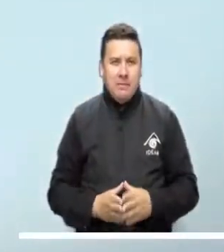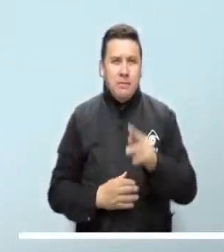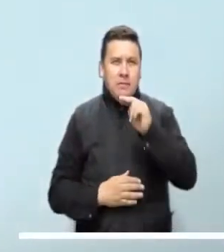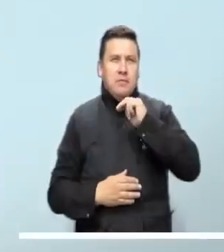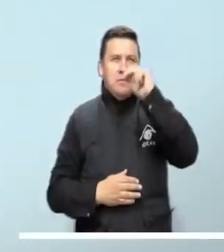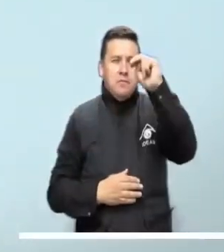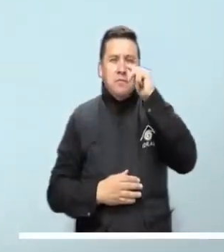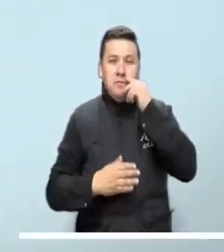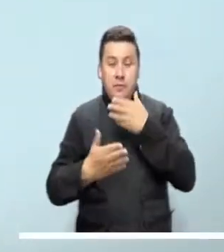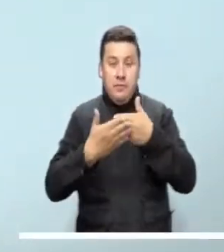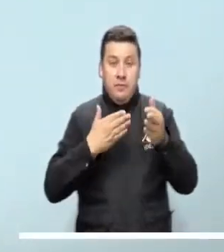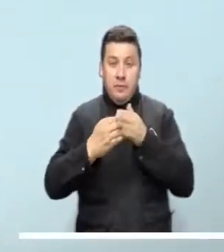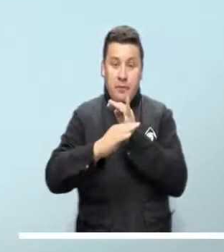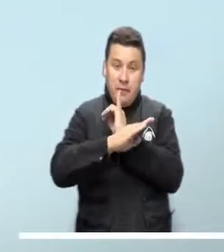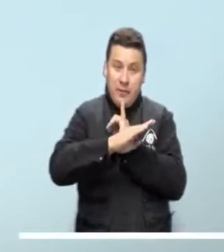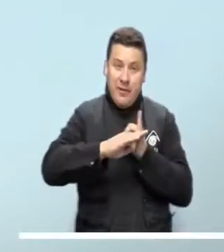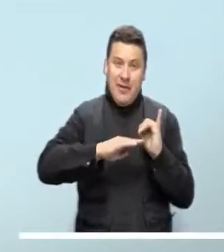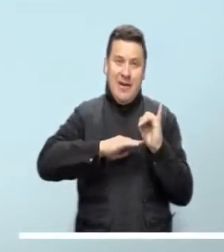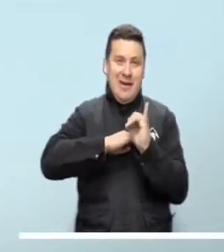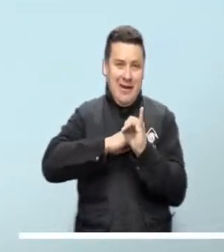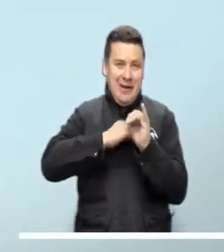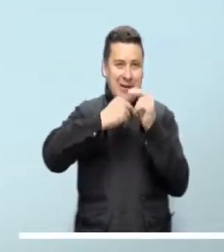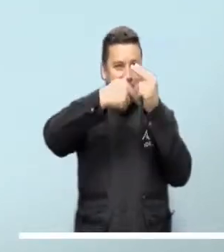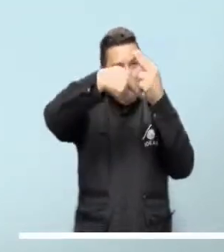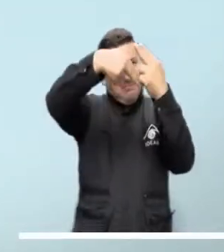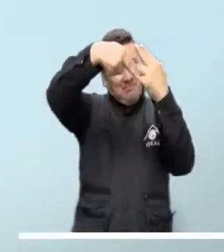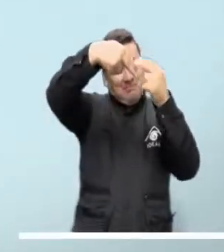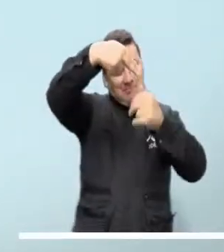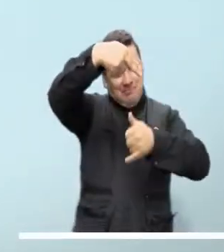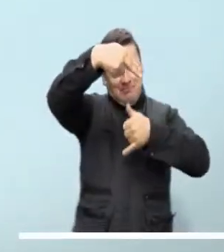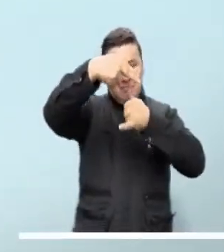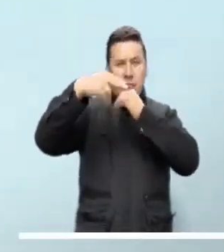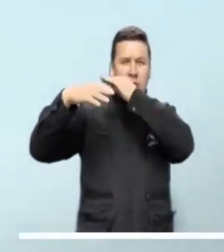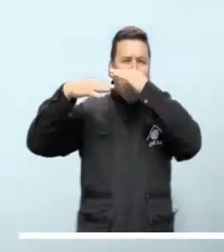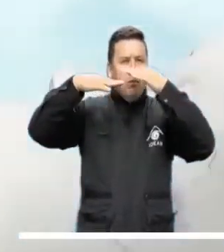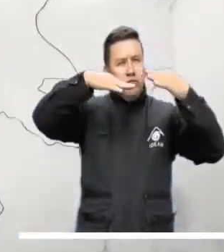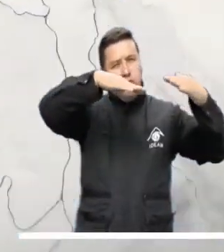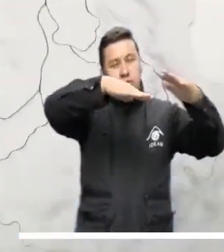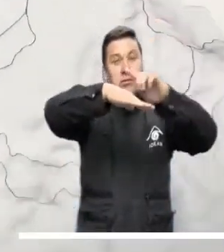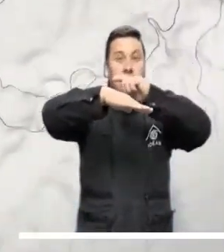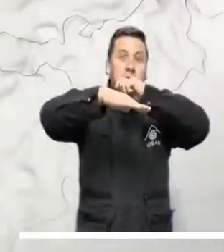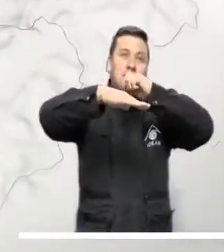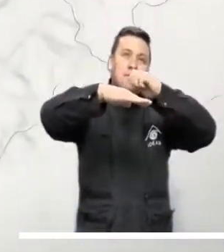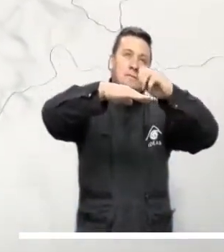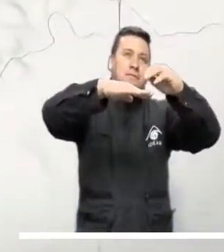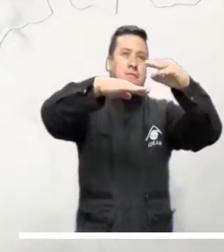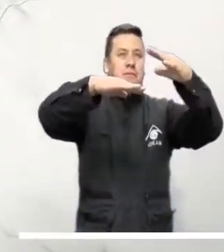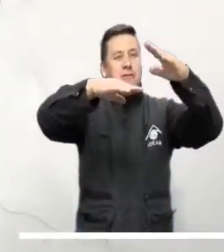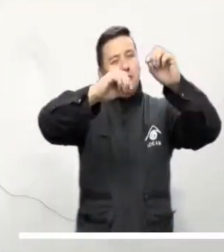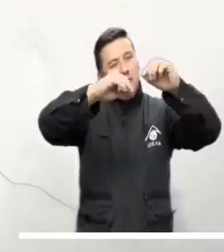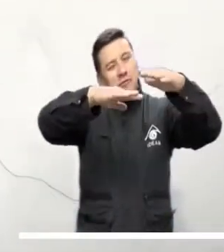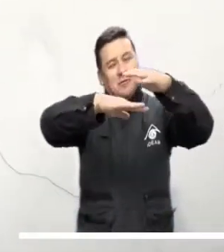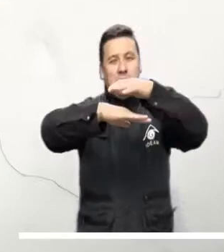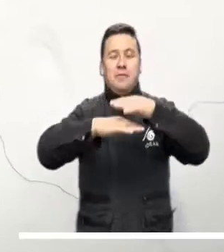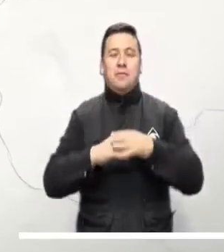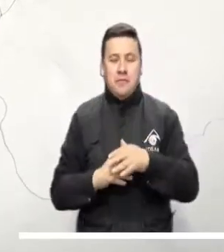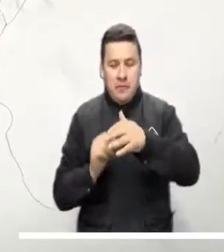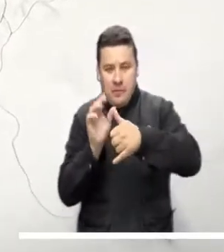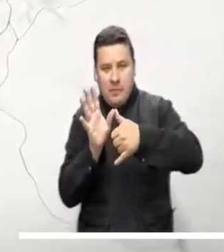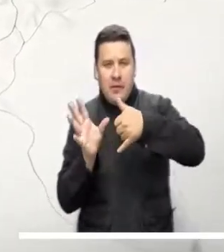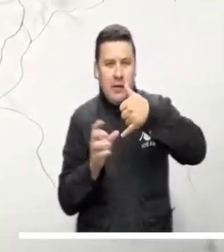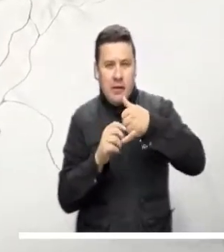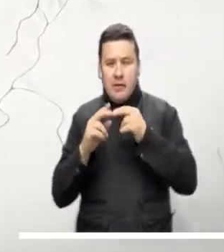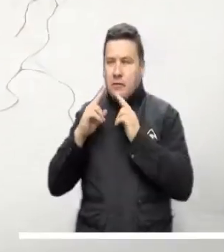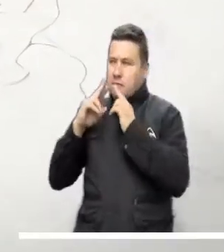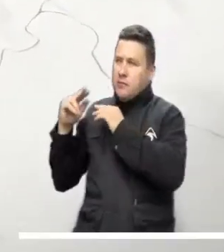San Andrés y Providencia puede presentar cielo parcialmente cubierto con predominio de tiempo seco. La región del Pacífico augura alta